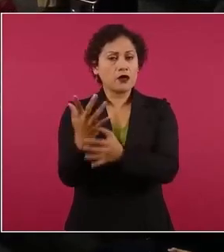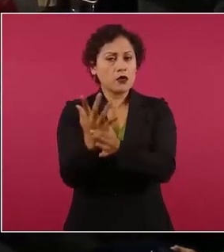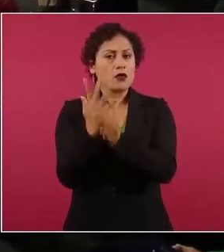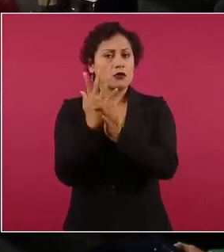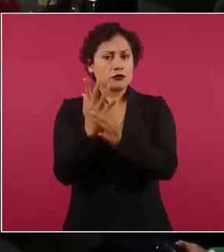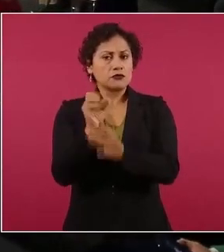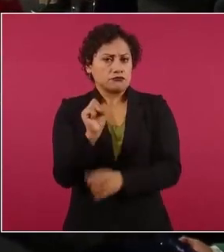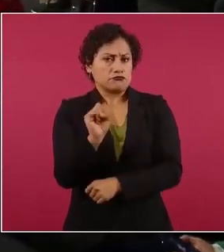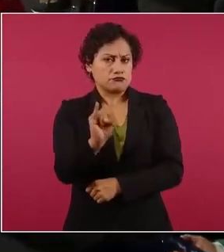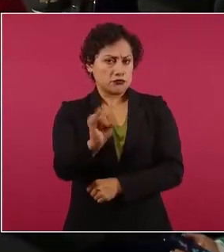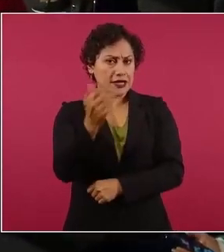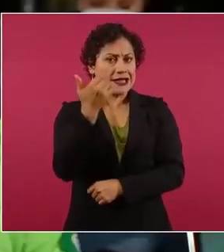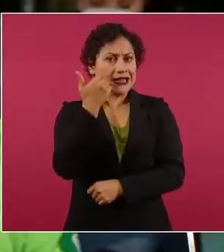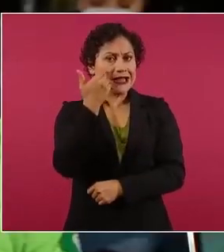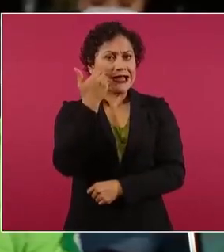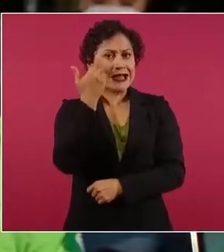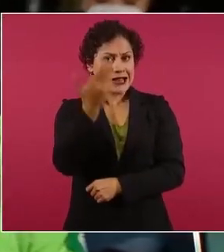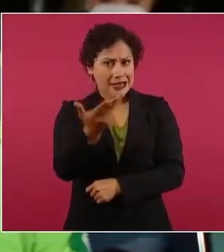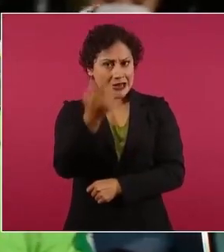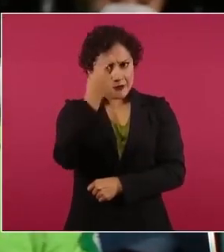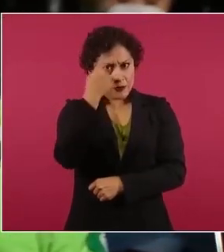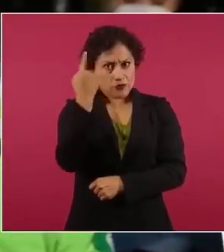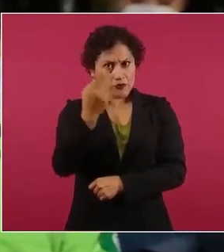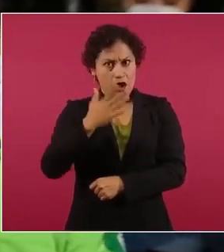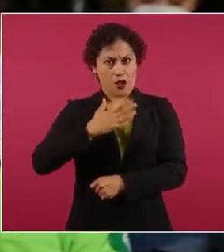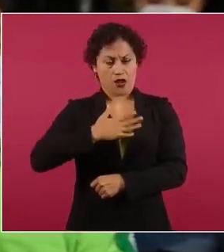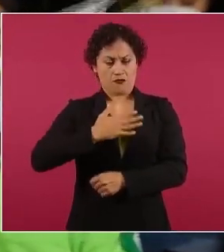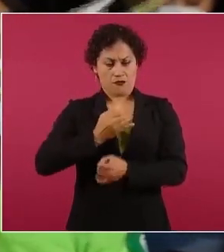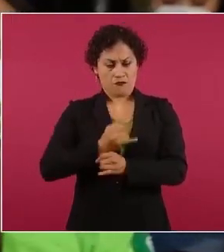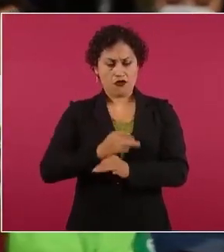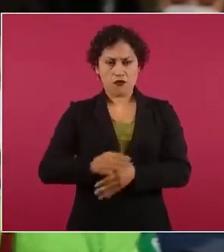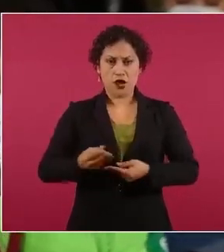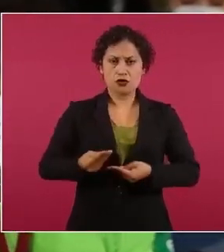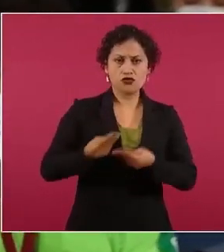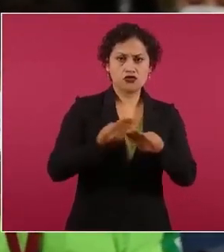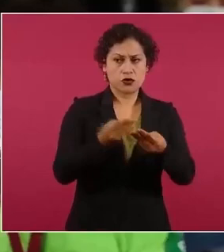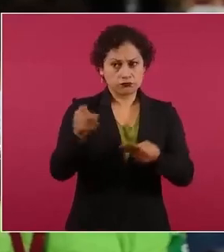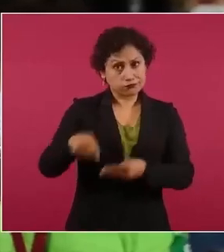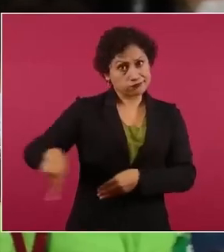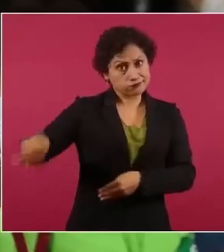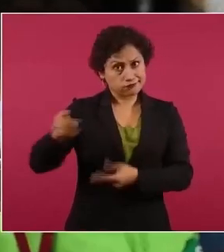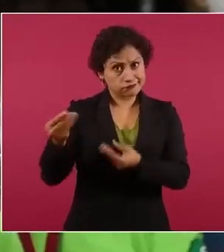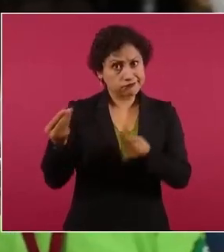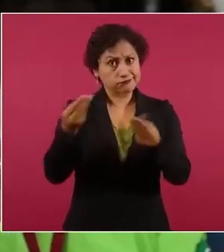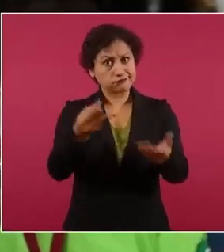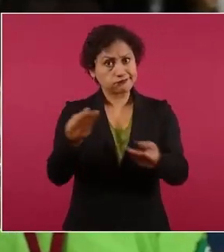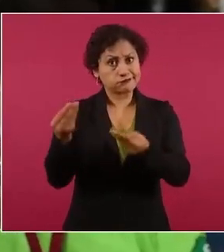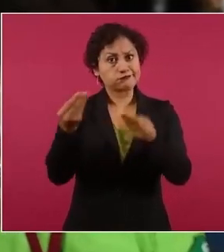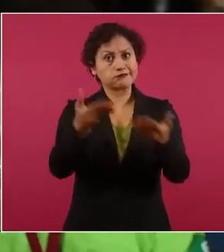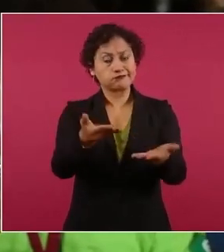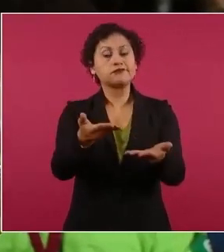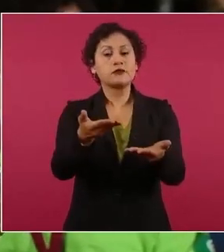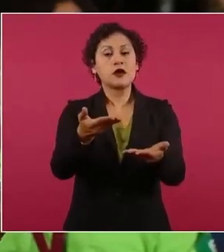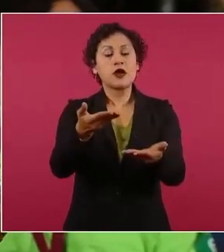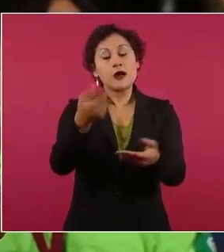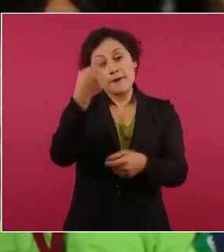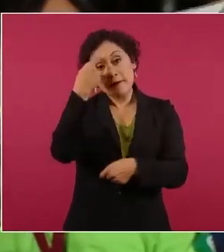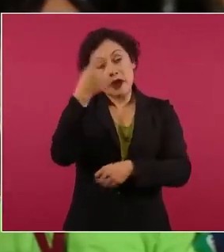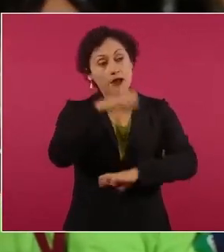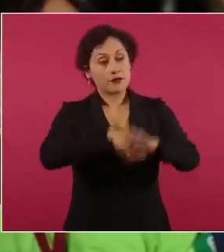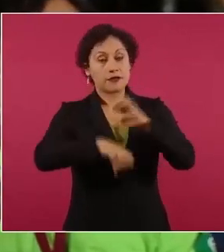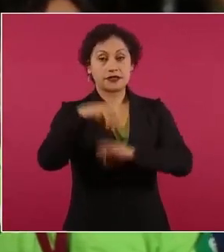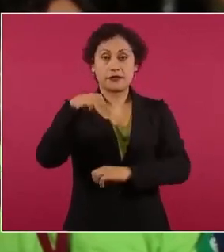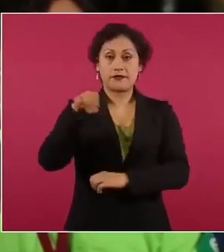en el interés de aportar lo que pudieran ellos dar como el registro de mexicana de aviación